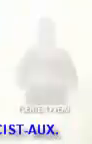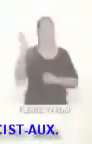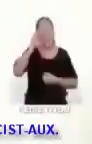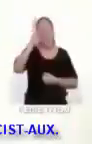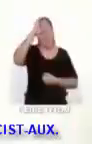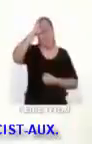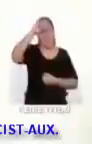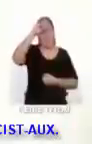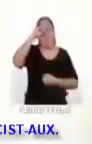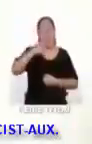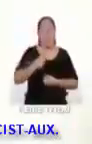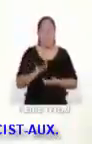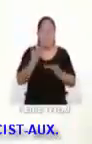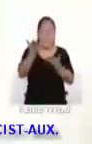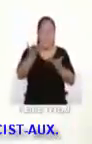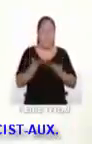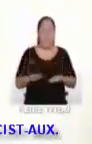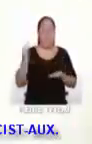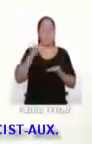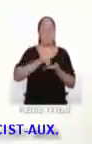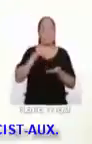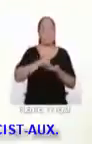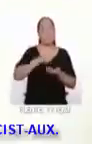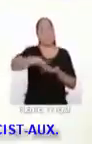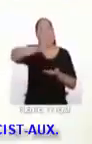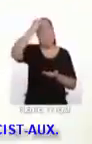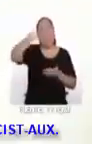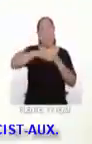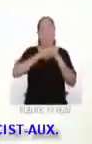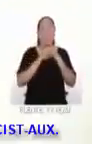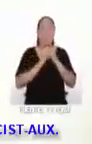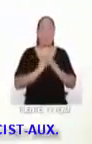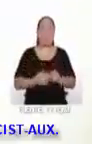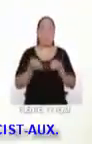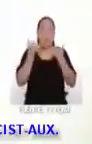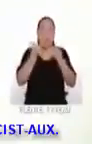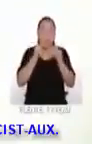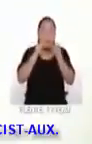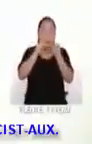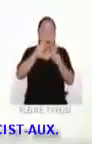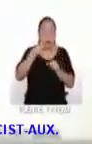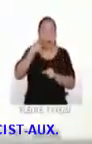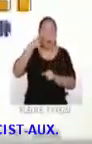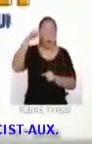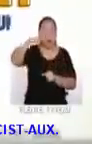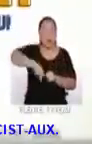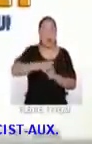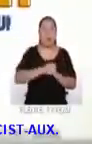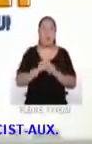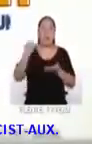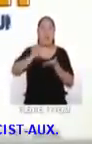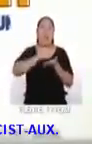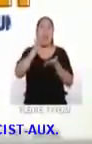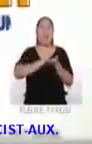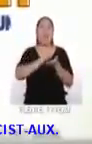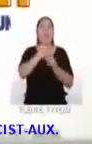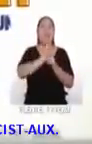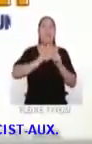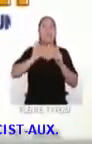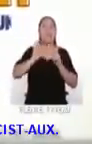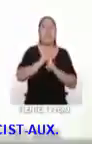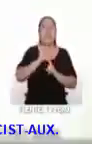Hola chicas y chicos, les doy la bienvenida una vez más a Aprendo en Casa. Hoy vamos a seguir conociendo sobre el área de arte y cultura.